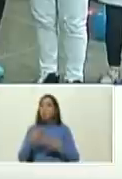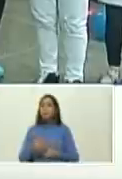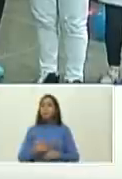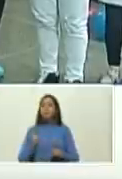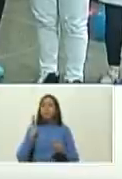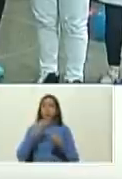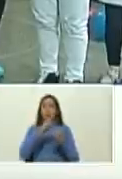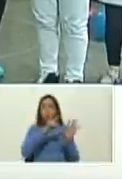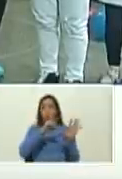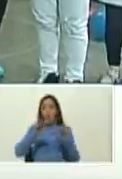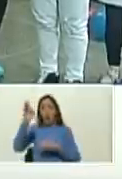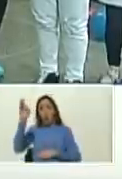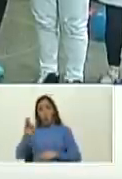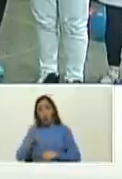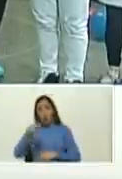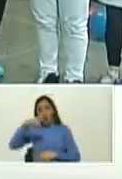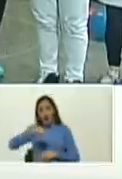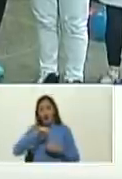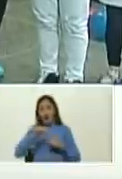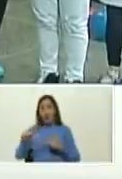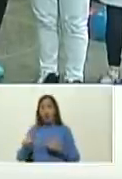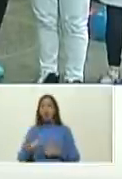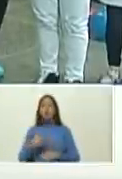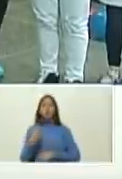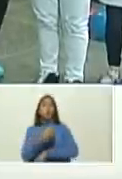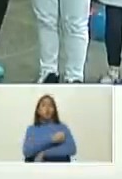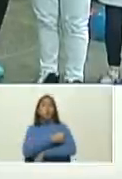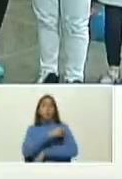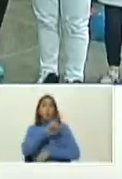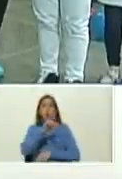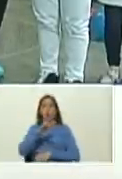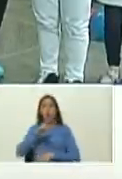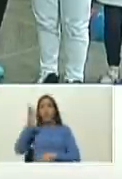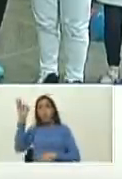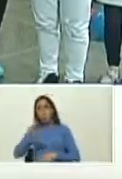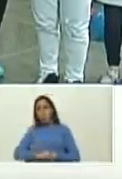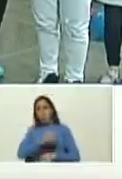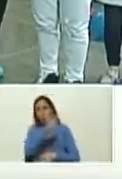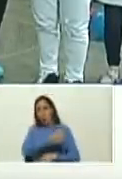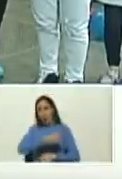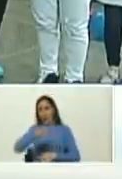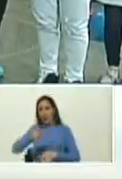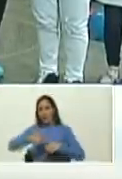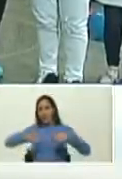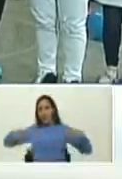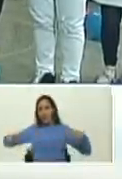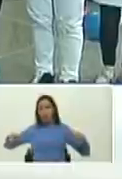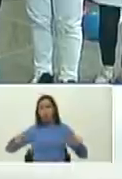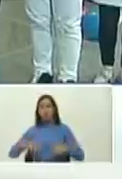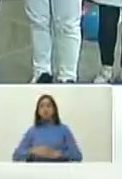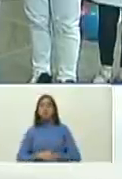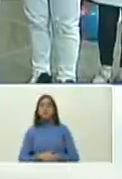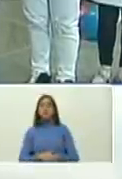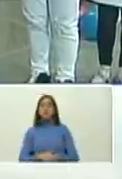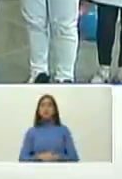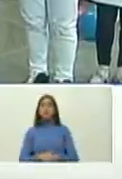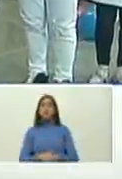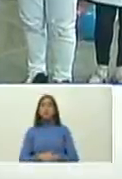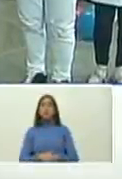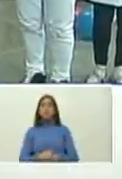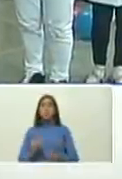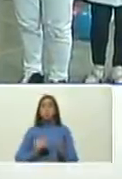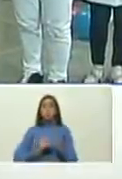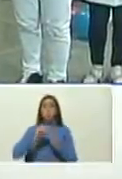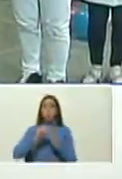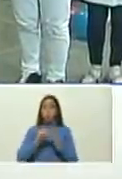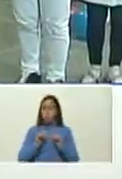70% pero fíjate esta semana apenas vacunamos un 3% crecimos un 3% en vacunación si mantuviéramos